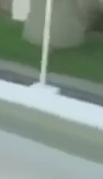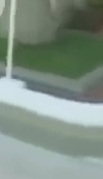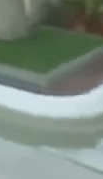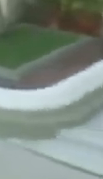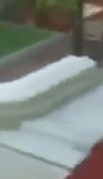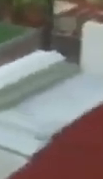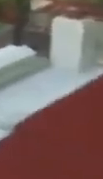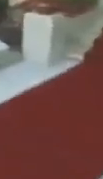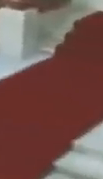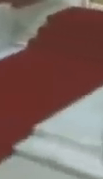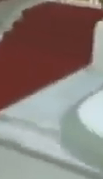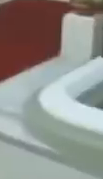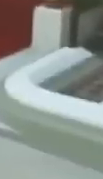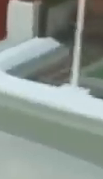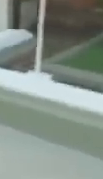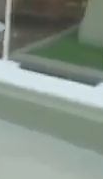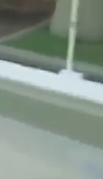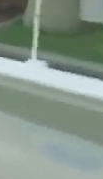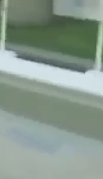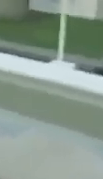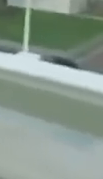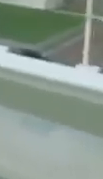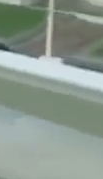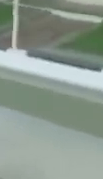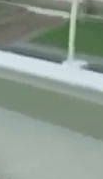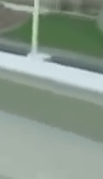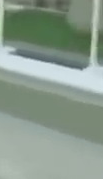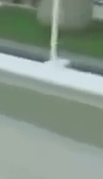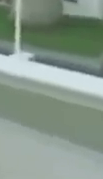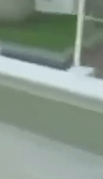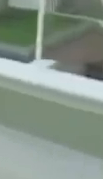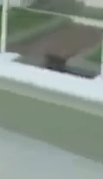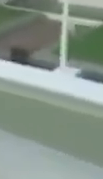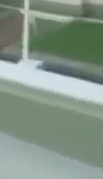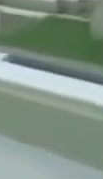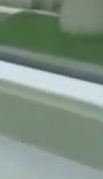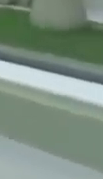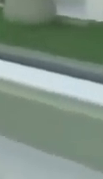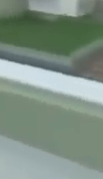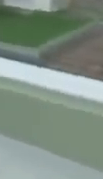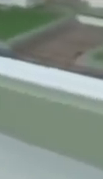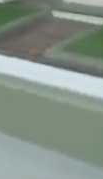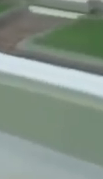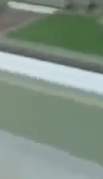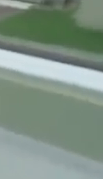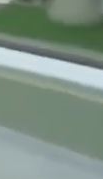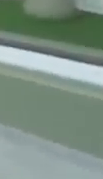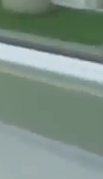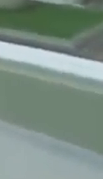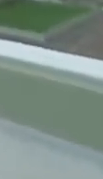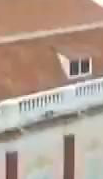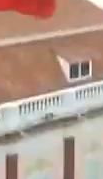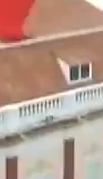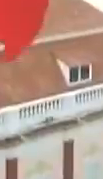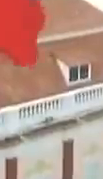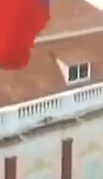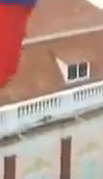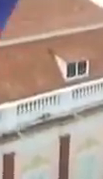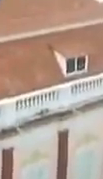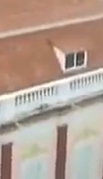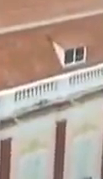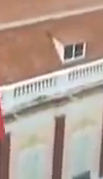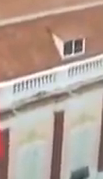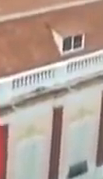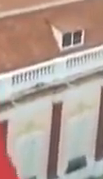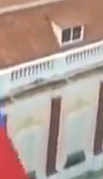Federal de Gobierno, esto como parte de las acciones de recuperación económica que emprende el Ejecutivo Nacional para el vivir